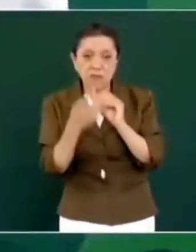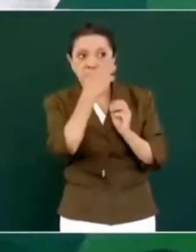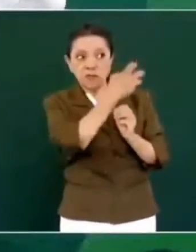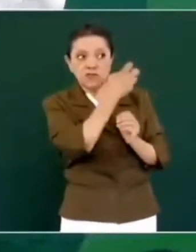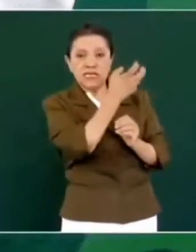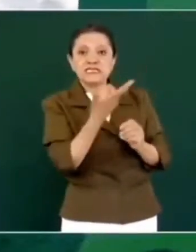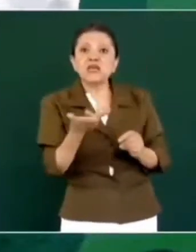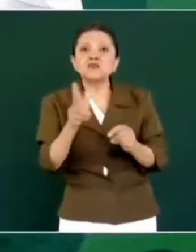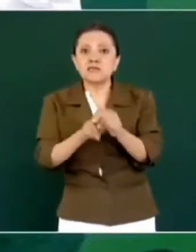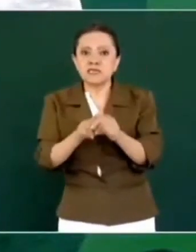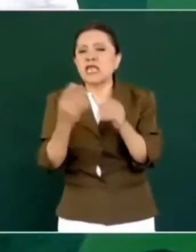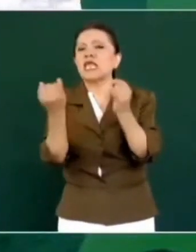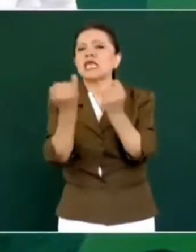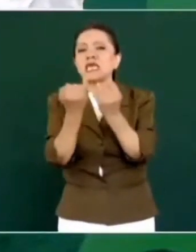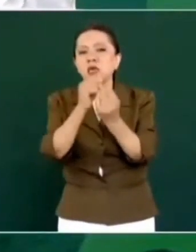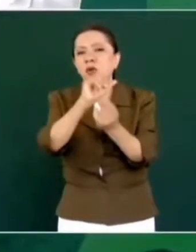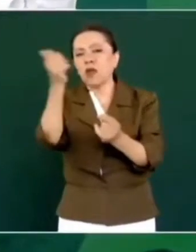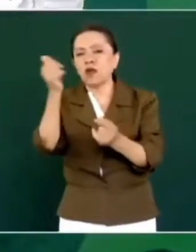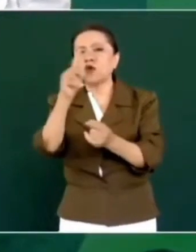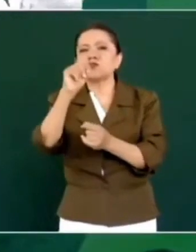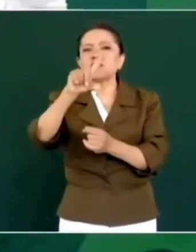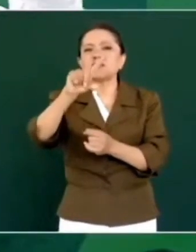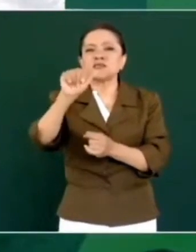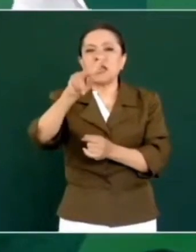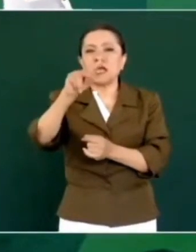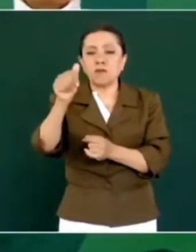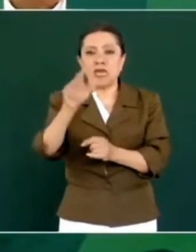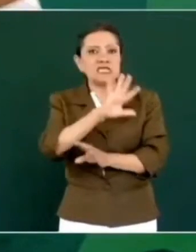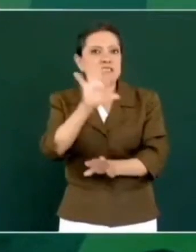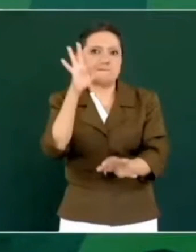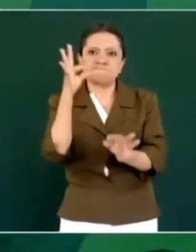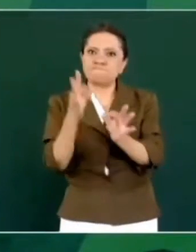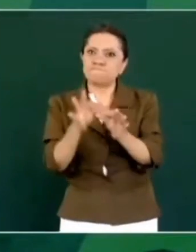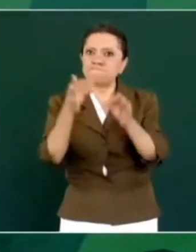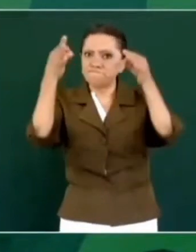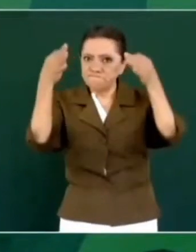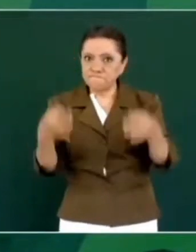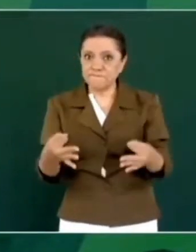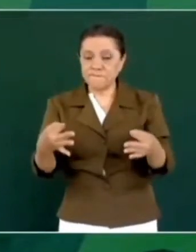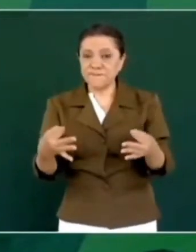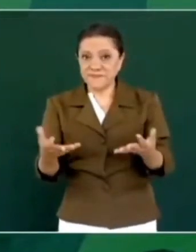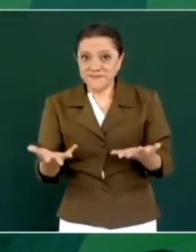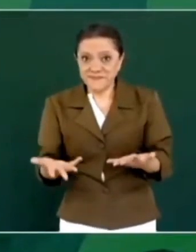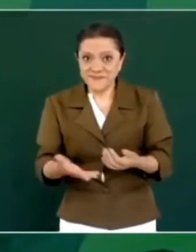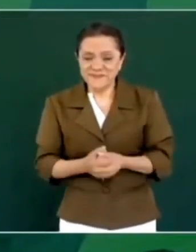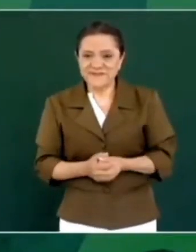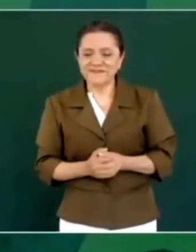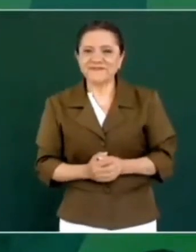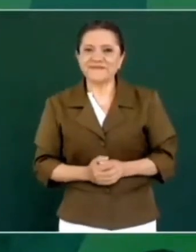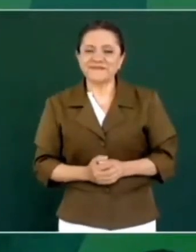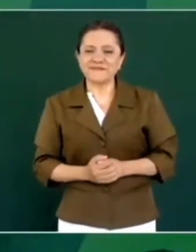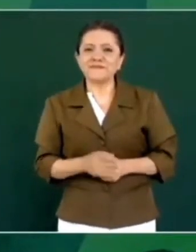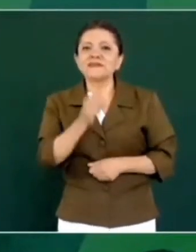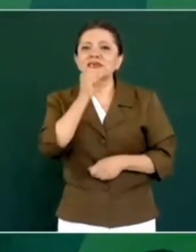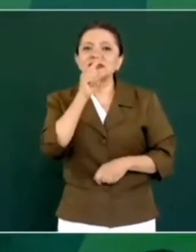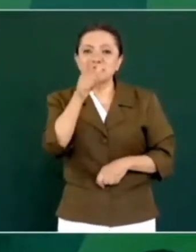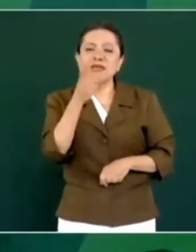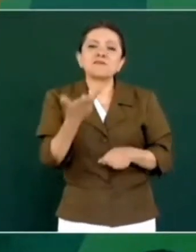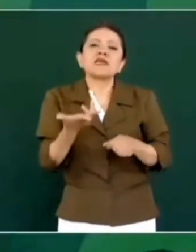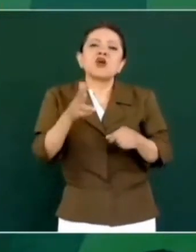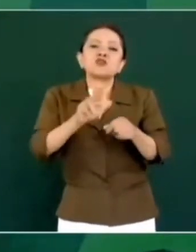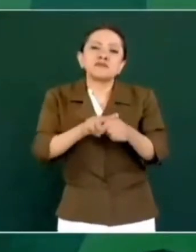hospital. Igual el de Tlapa. Va a quedar terminado. Y ya el hospital de